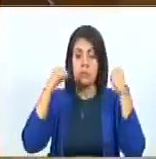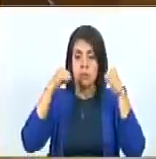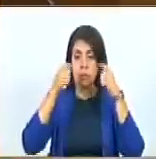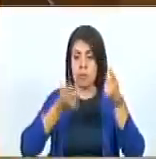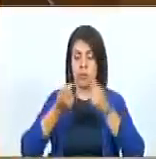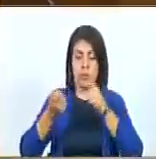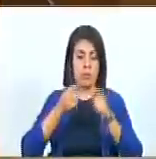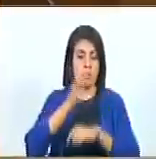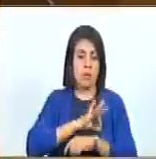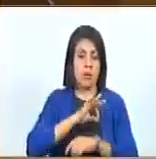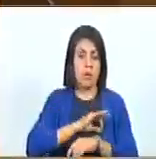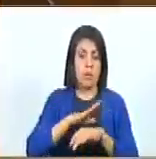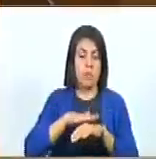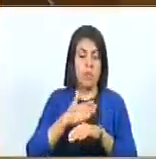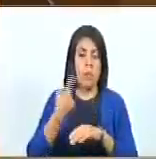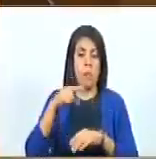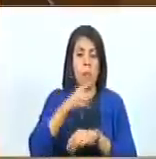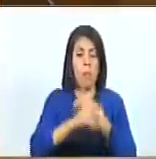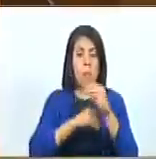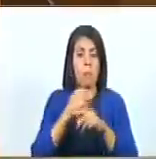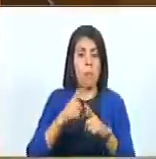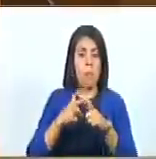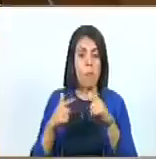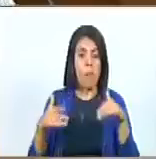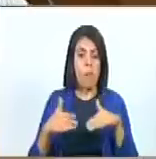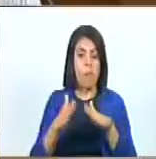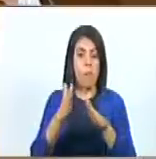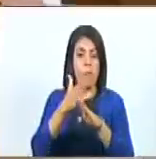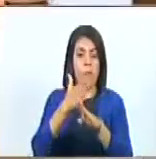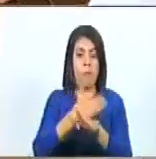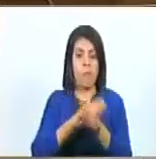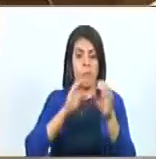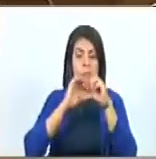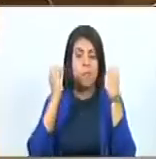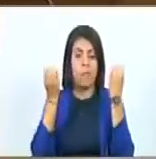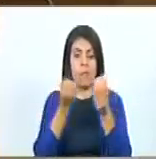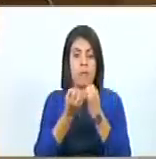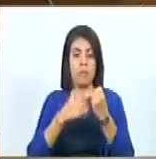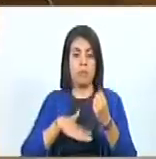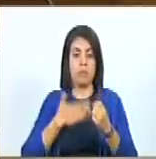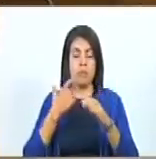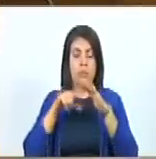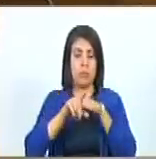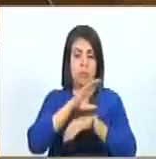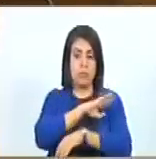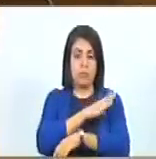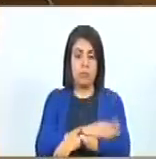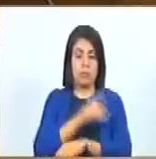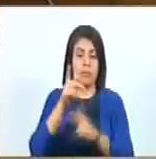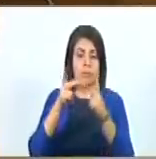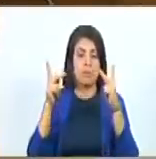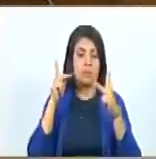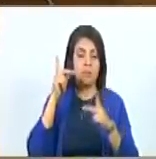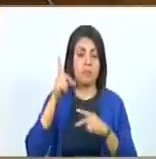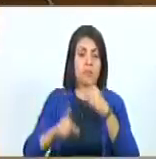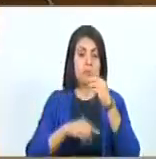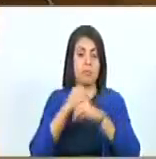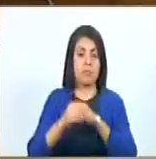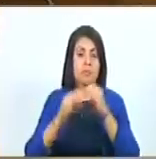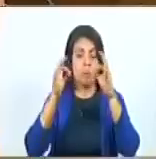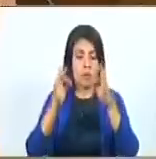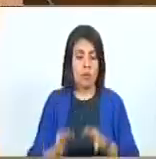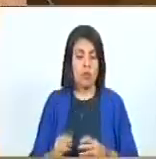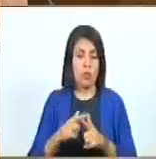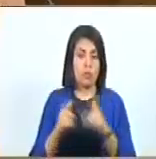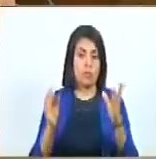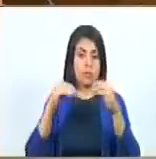Contraloría Social que hayan sido canalizado ante los órganos competentes del poder público, deben obtener oportuna